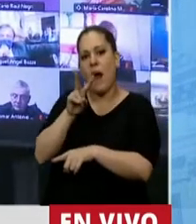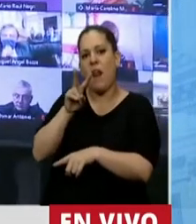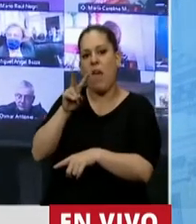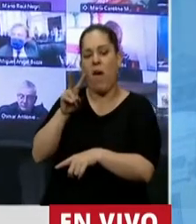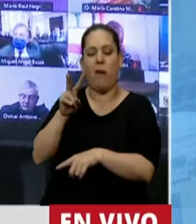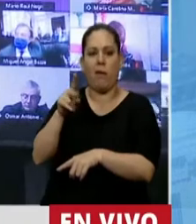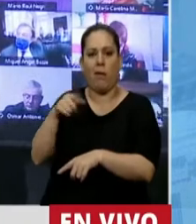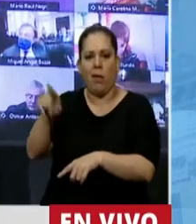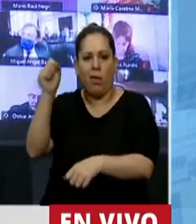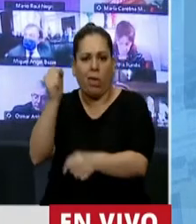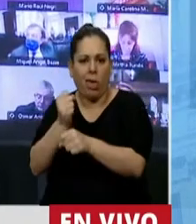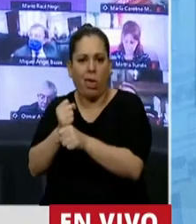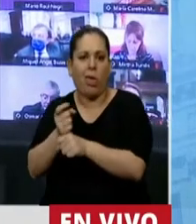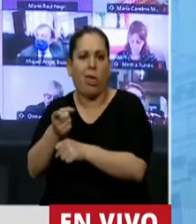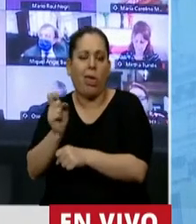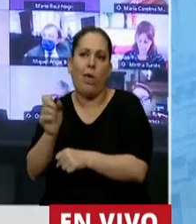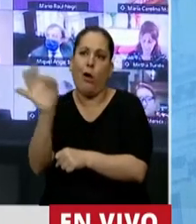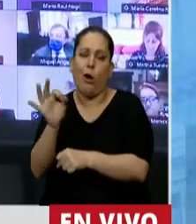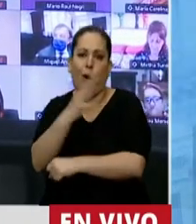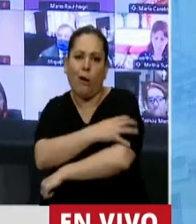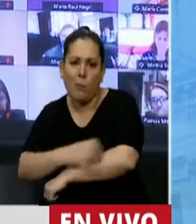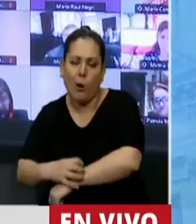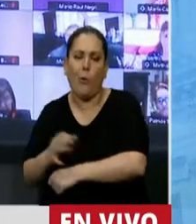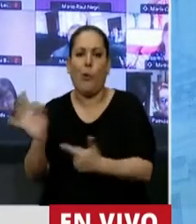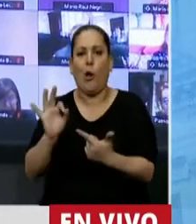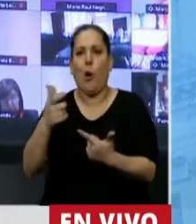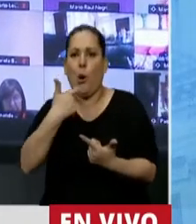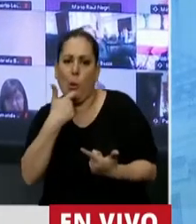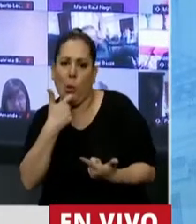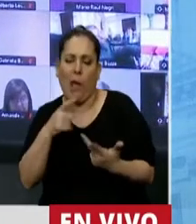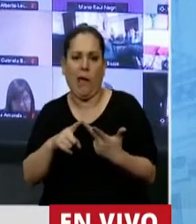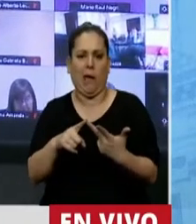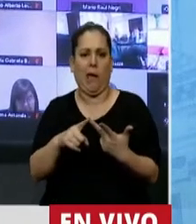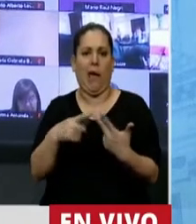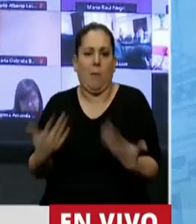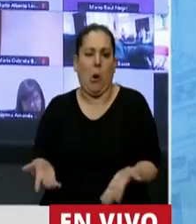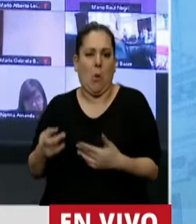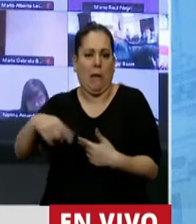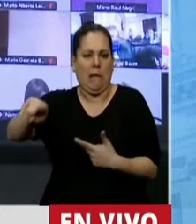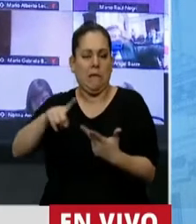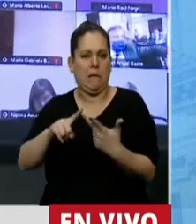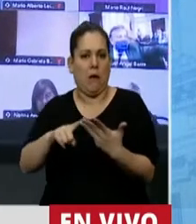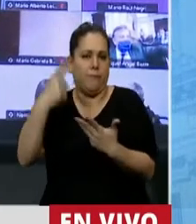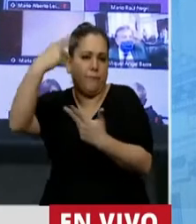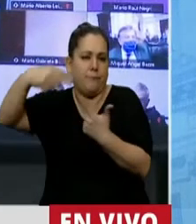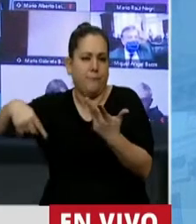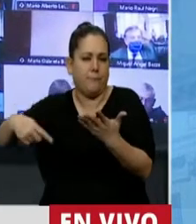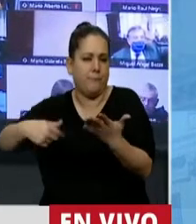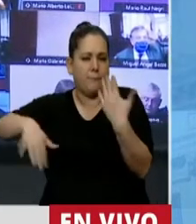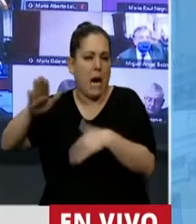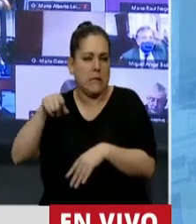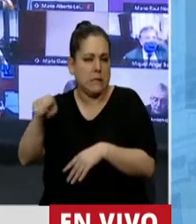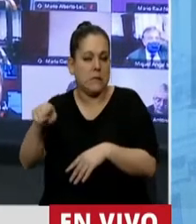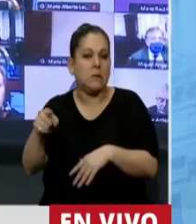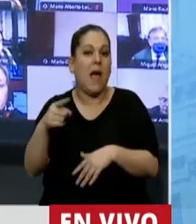más explotadas las mujeres pobres, más explotadas las mujeres viejas, más explotadas las mujeres pertenecientes a tal o cual etnia. Es obvio que cuando hablamos de